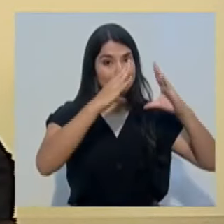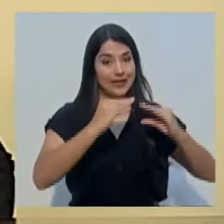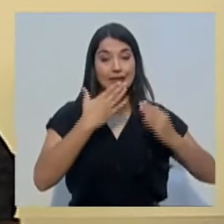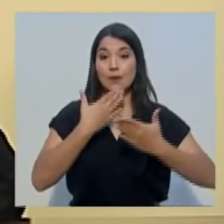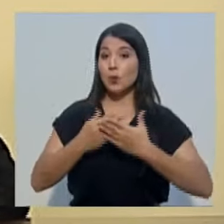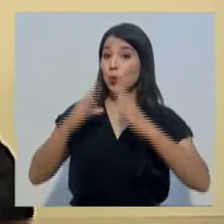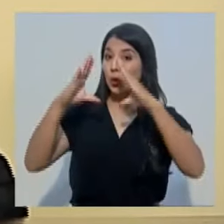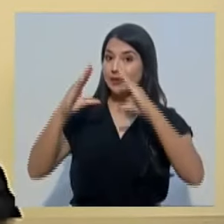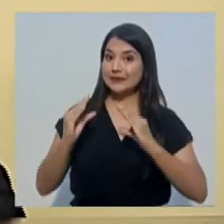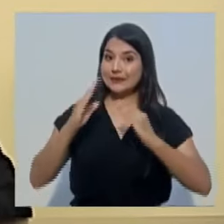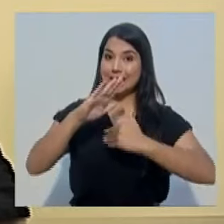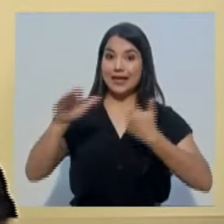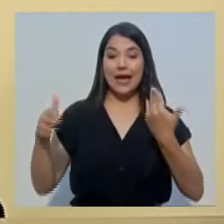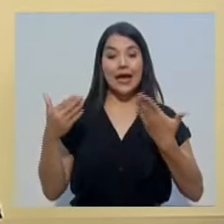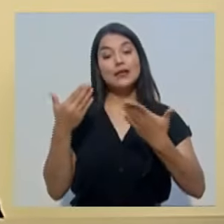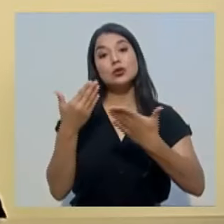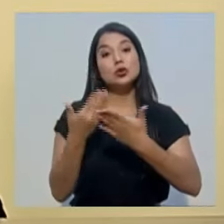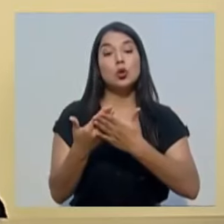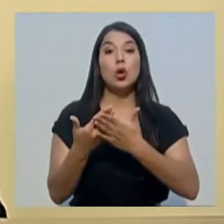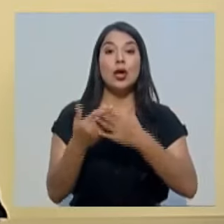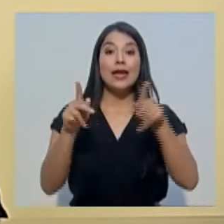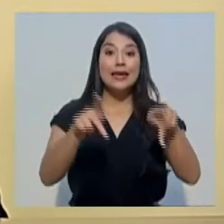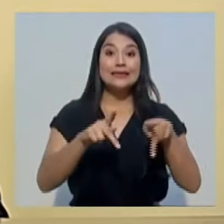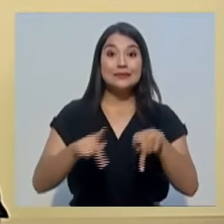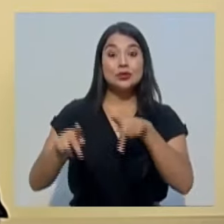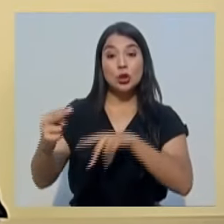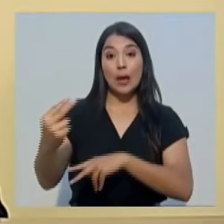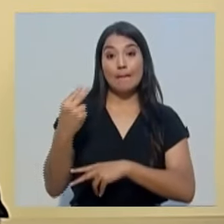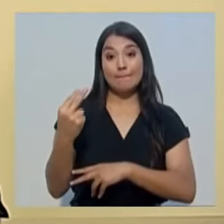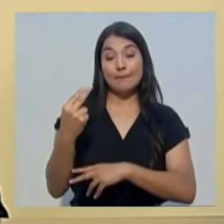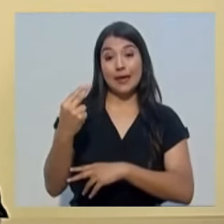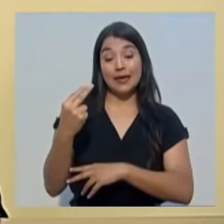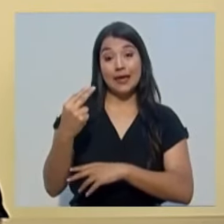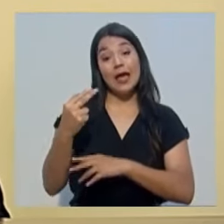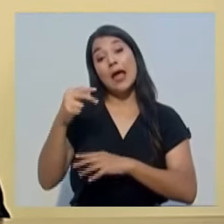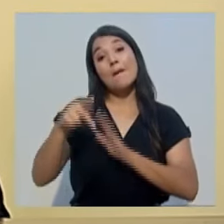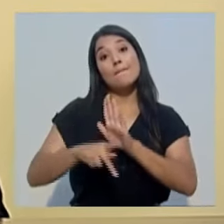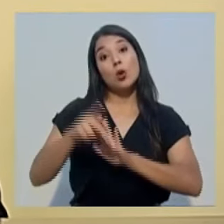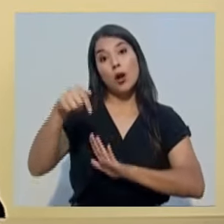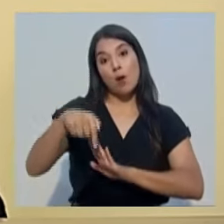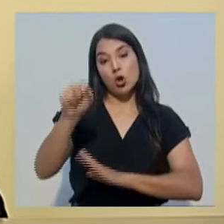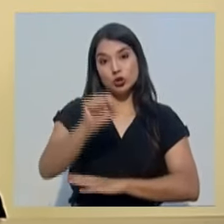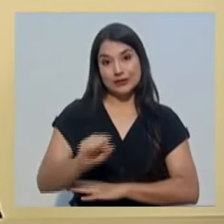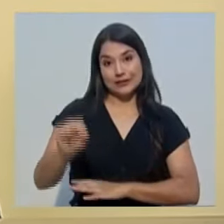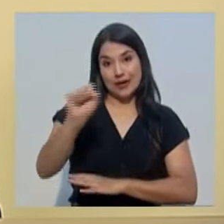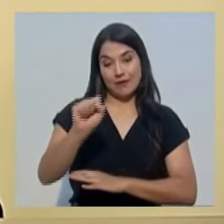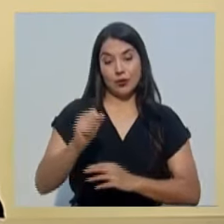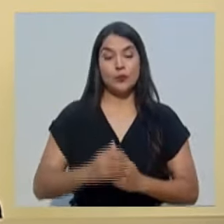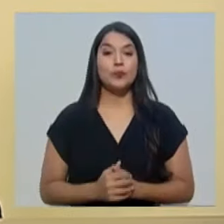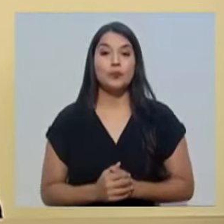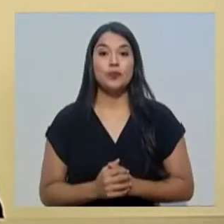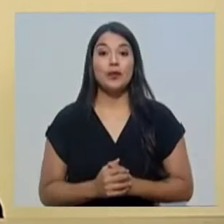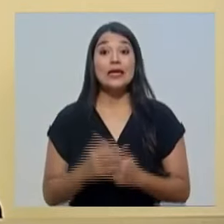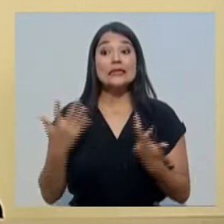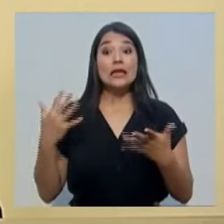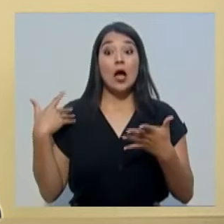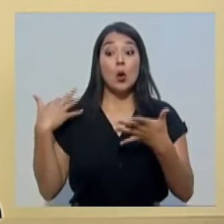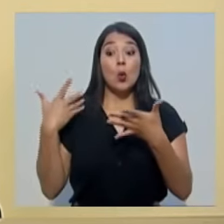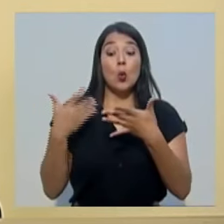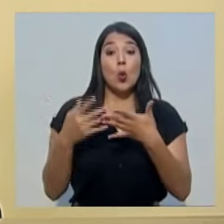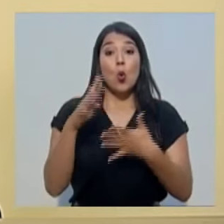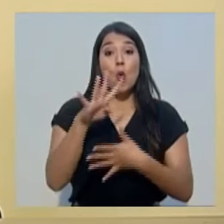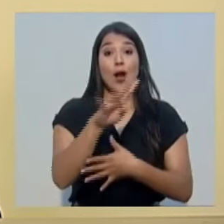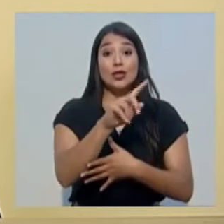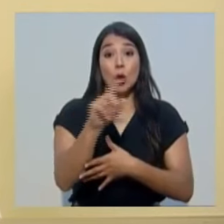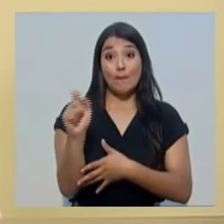Muy buenas tardes a todos y todas las que siguen esta transmisión del día sábado. Al cumplirse cuatro meses y tres